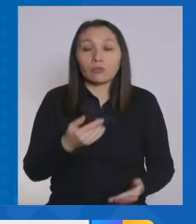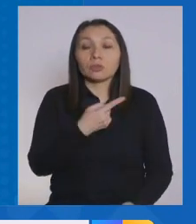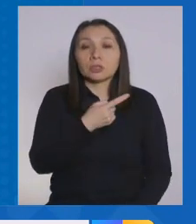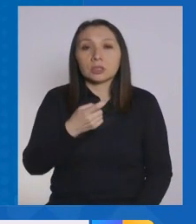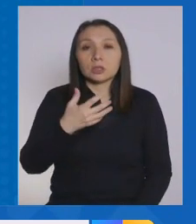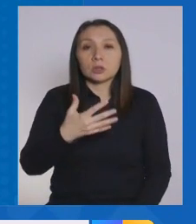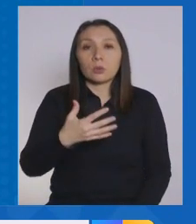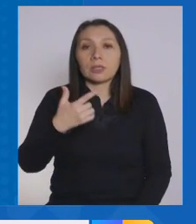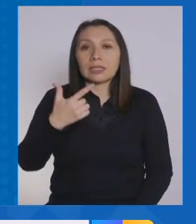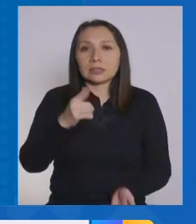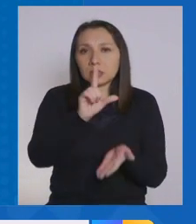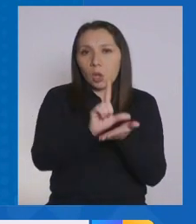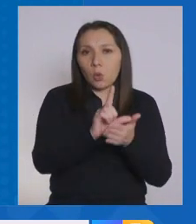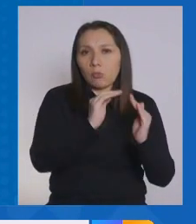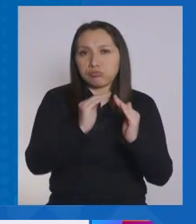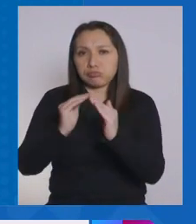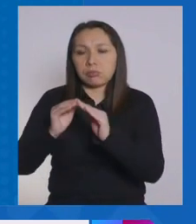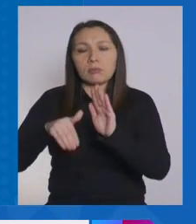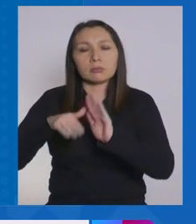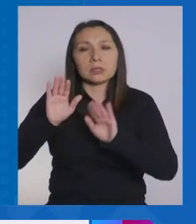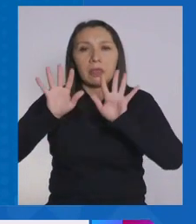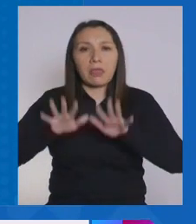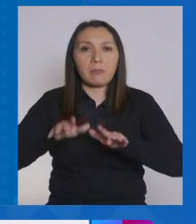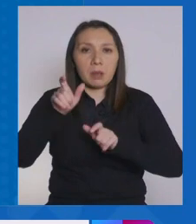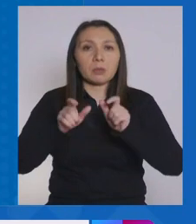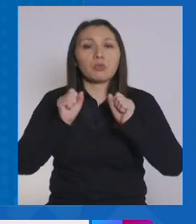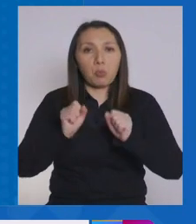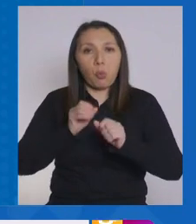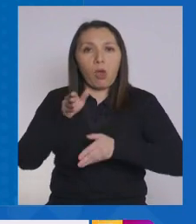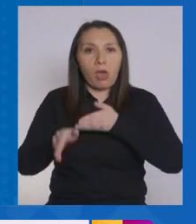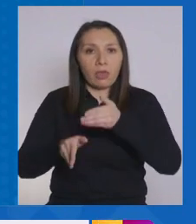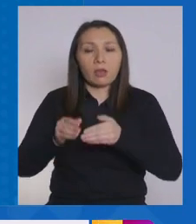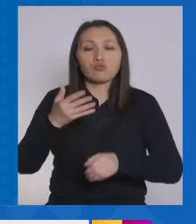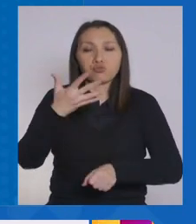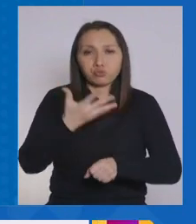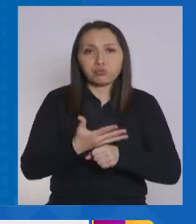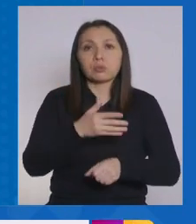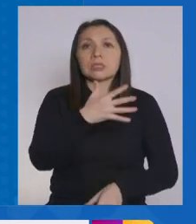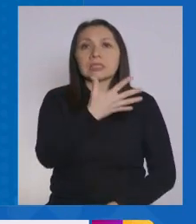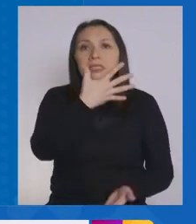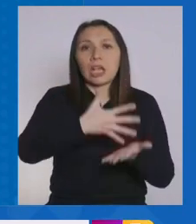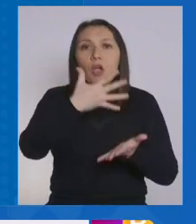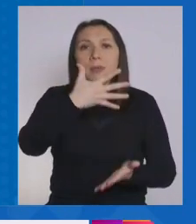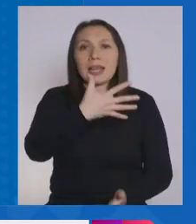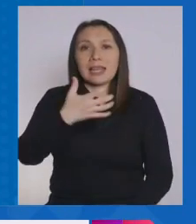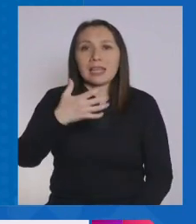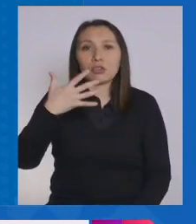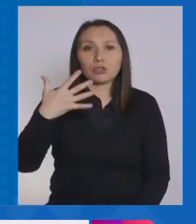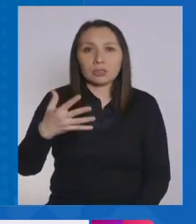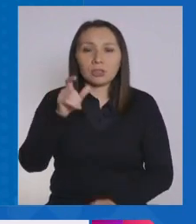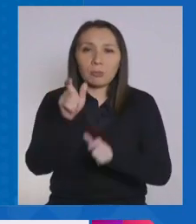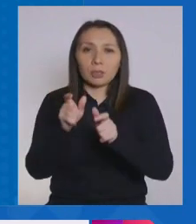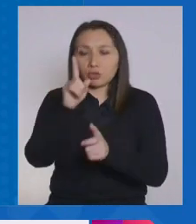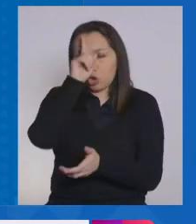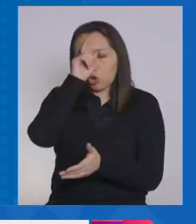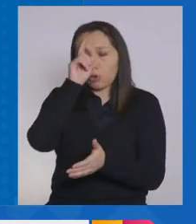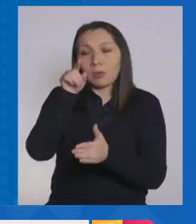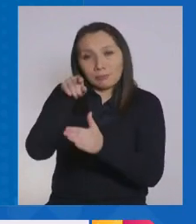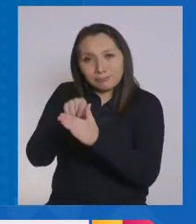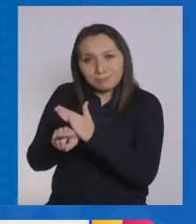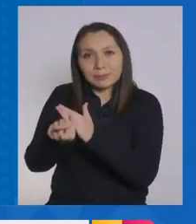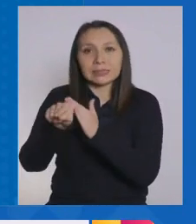157 recintos, con más de 10.000 cupos, y tenemos 5.505 personas hospitalizadas, o sea,